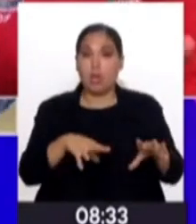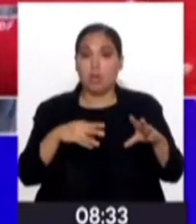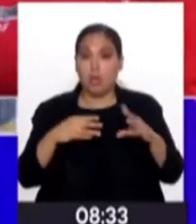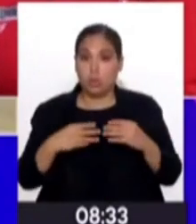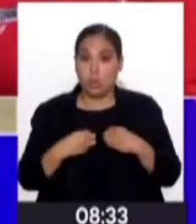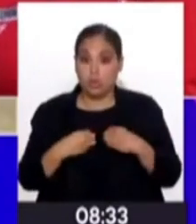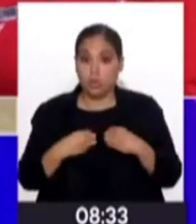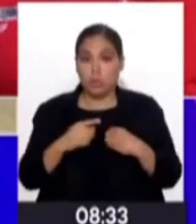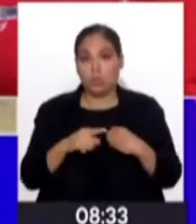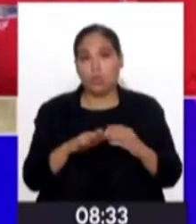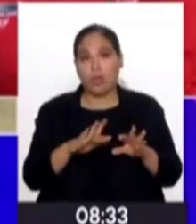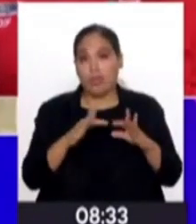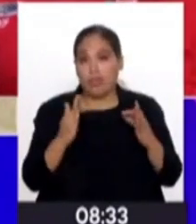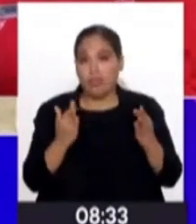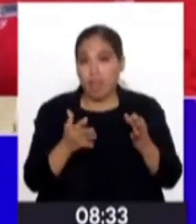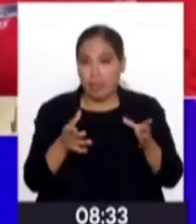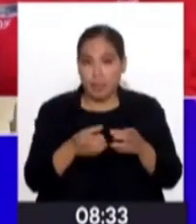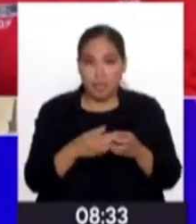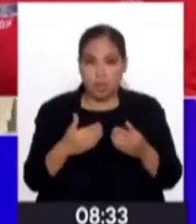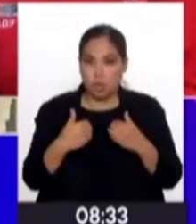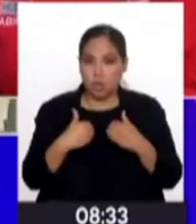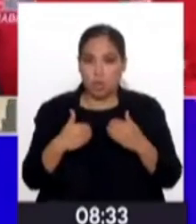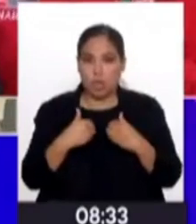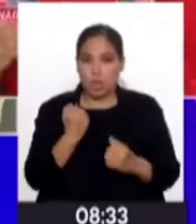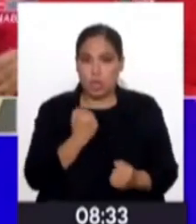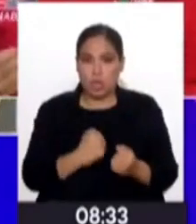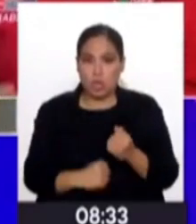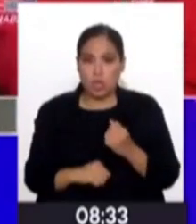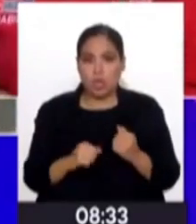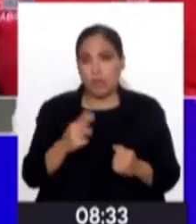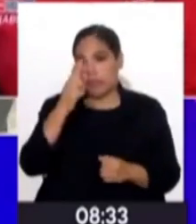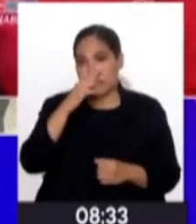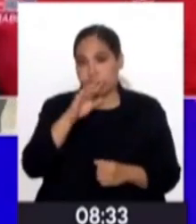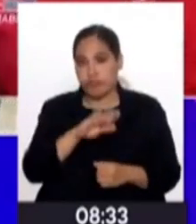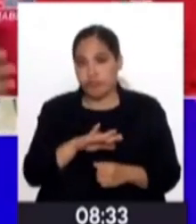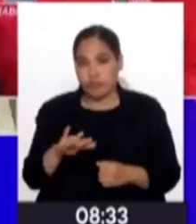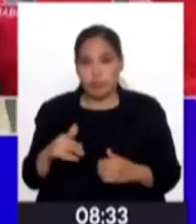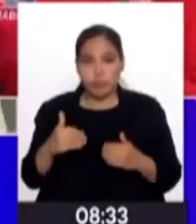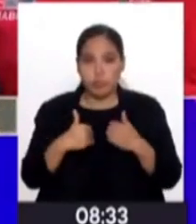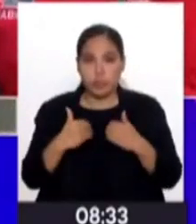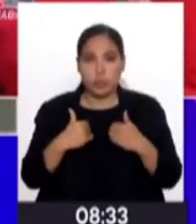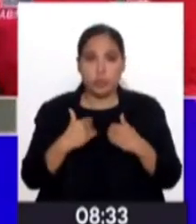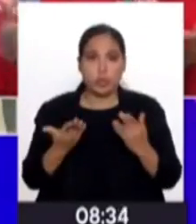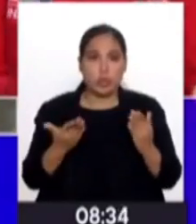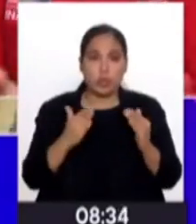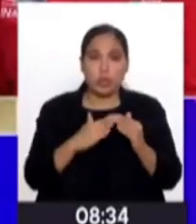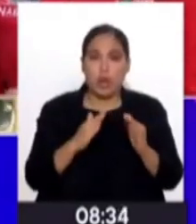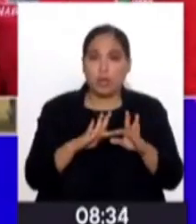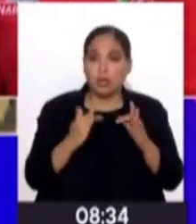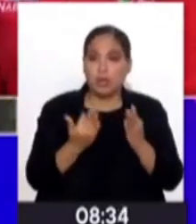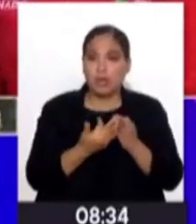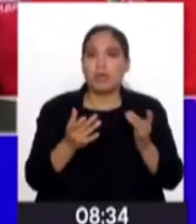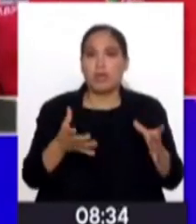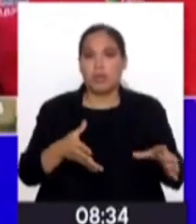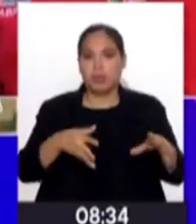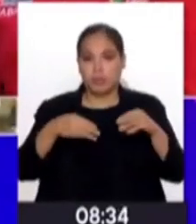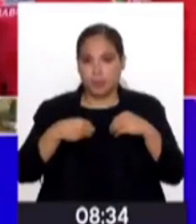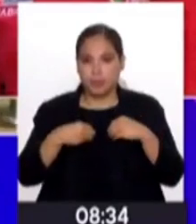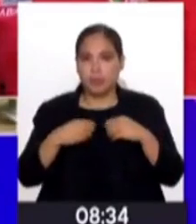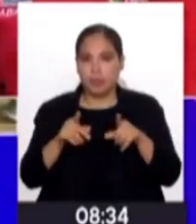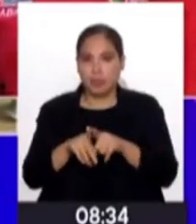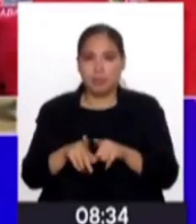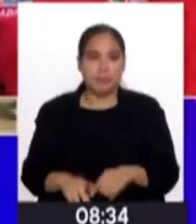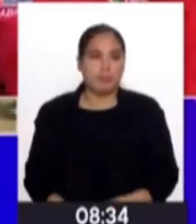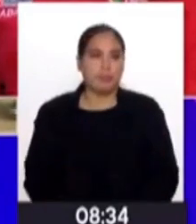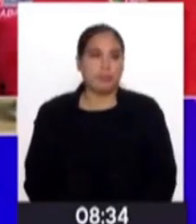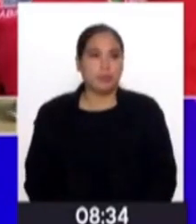Es para la pareja, para la familia que no tiene un hijo, y para el niño que no tiene un hogar, y se le da un hogar a través de ellos. Claro, y